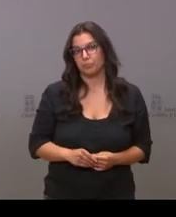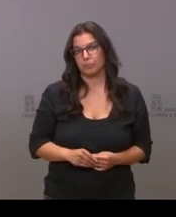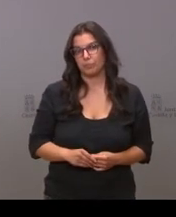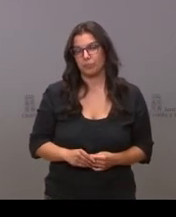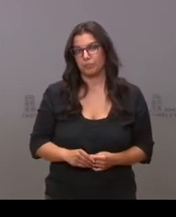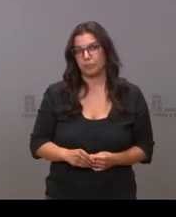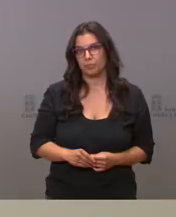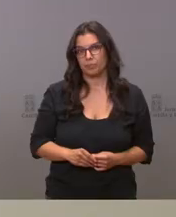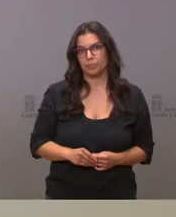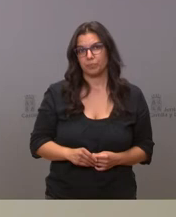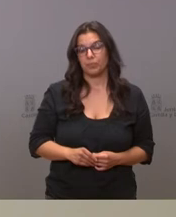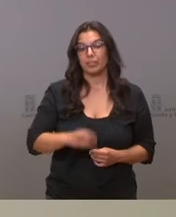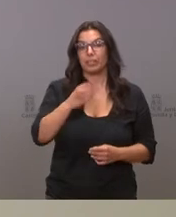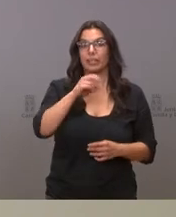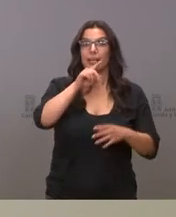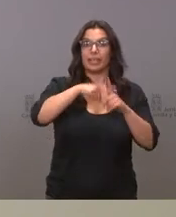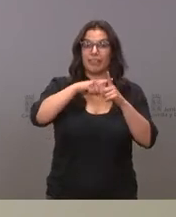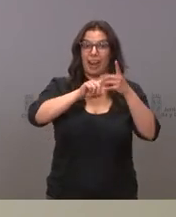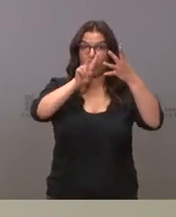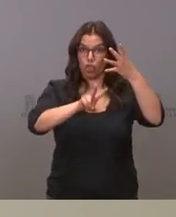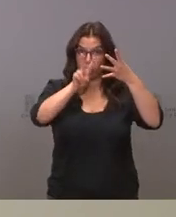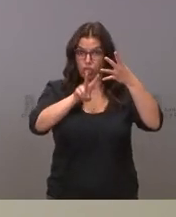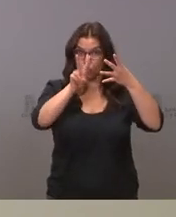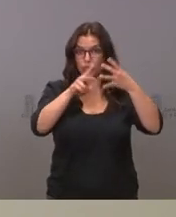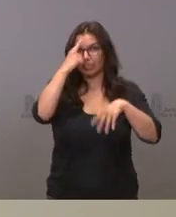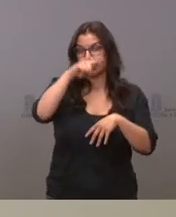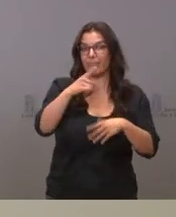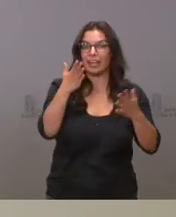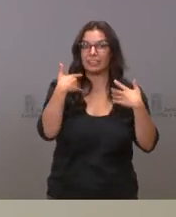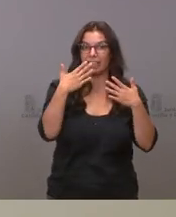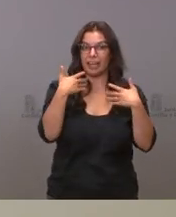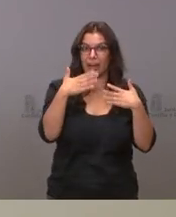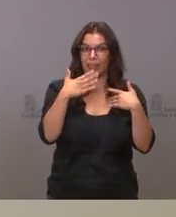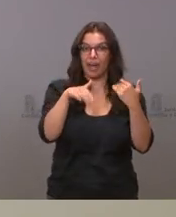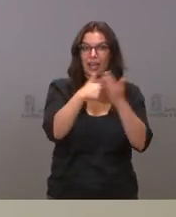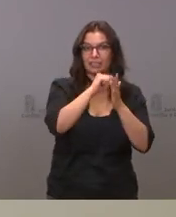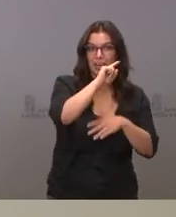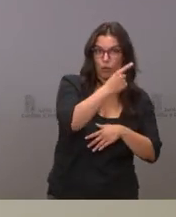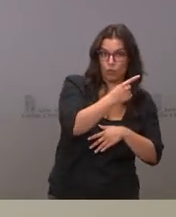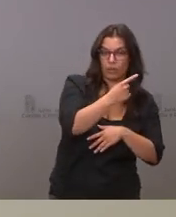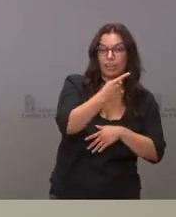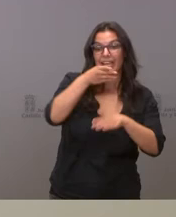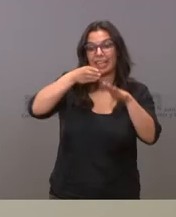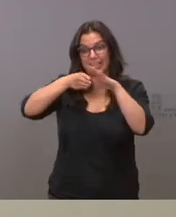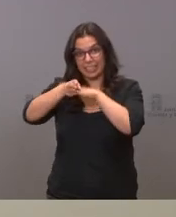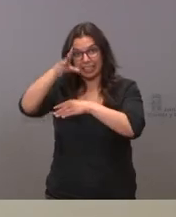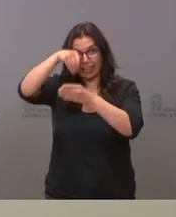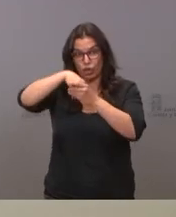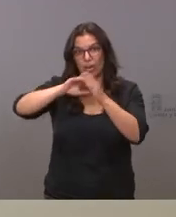al pasar a nivel 2 saben que estamos en las terrazas a la 1 y en el interior a las 12 y pasan ambos